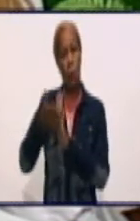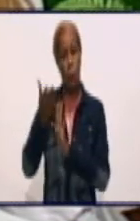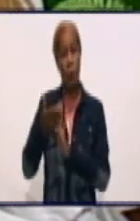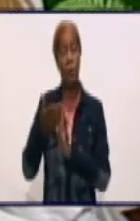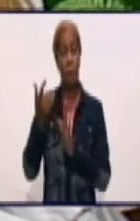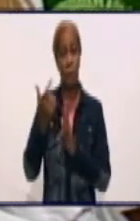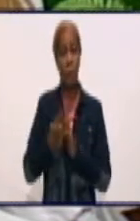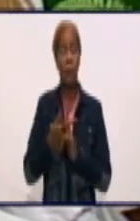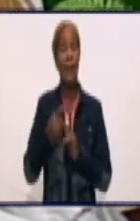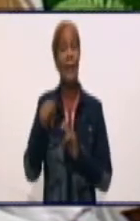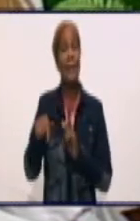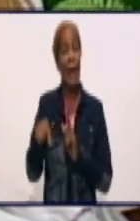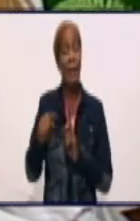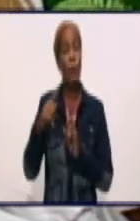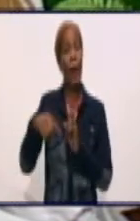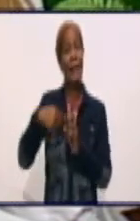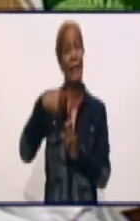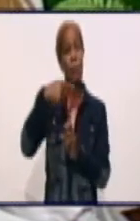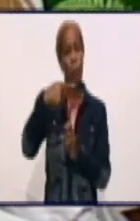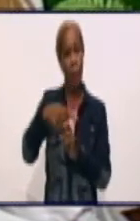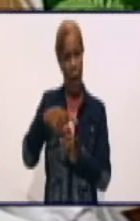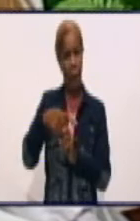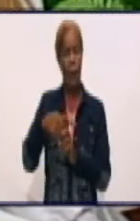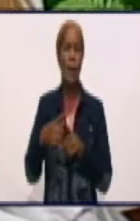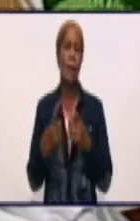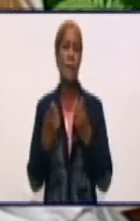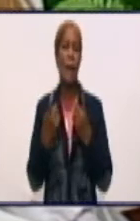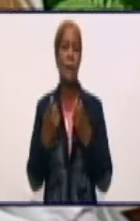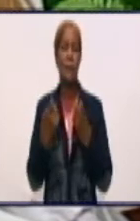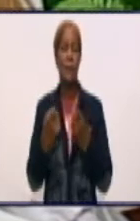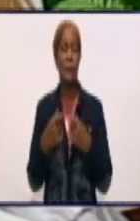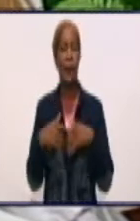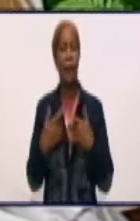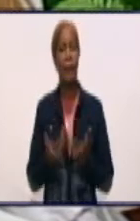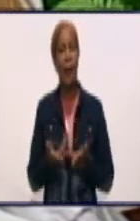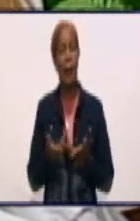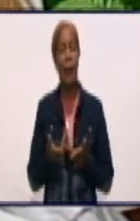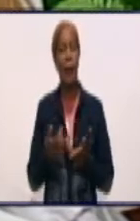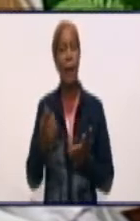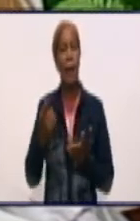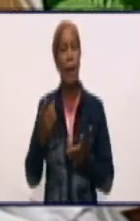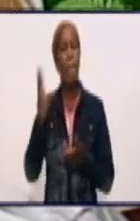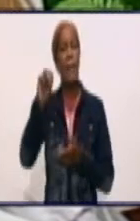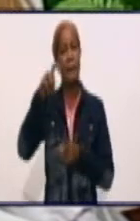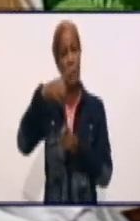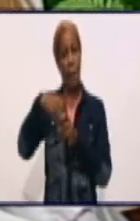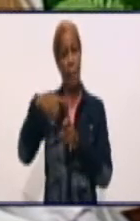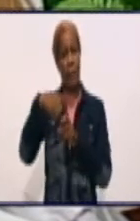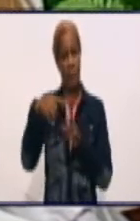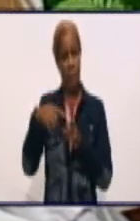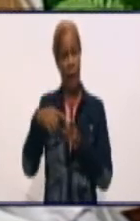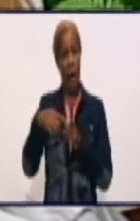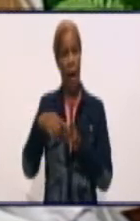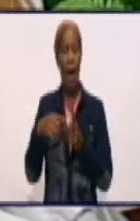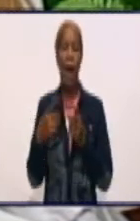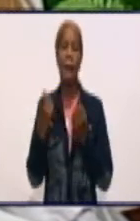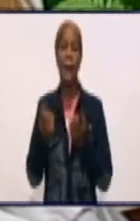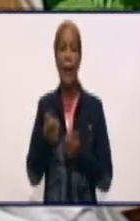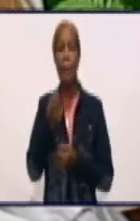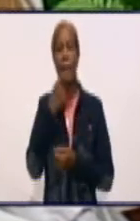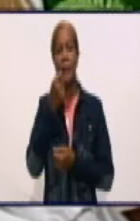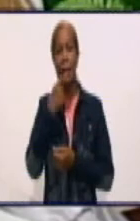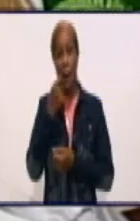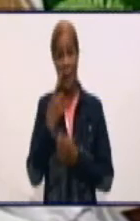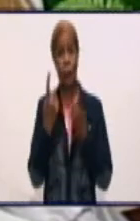sumarle que han faltado insumos médicos, que han faltado medicamentos. ¿Ha faltado el amor? ¿Ha faltado